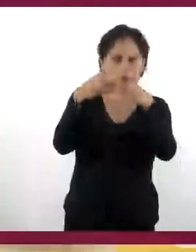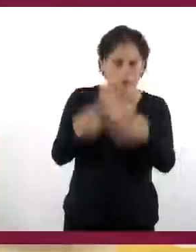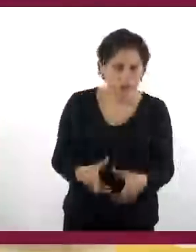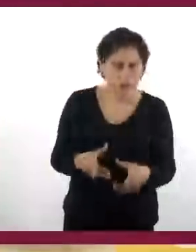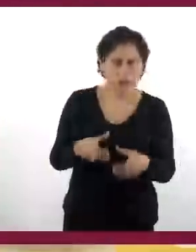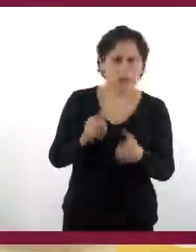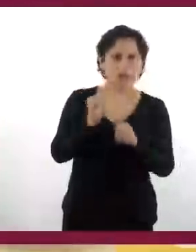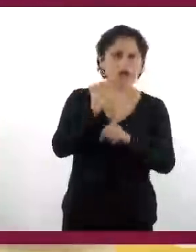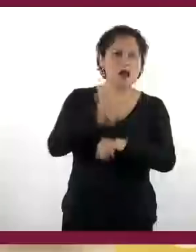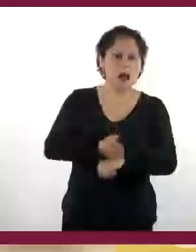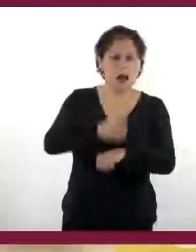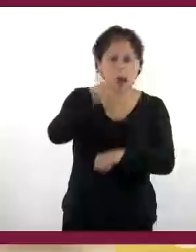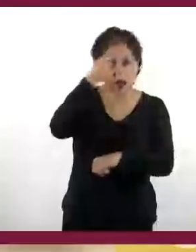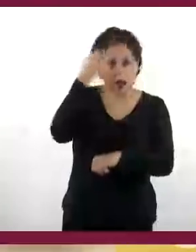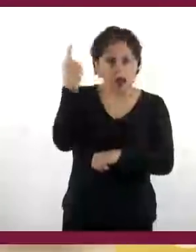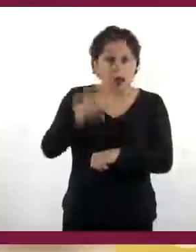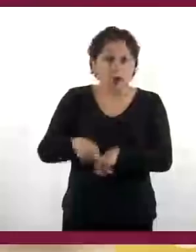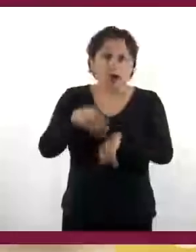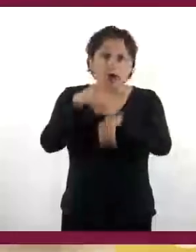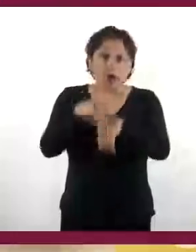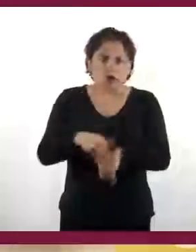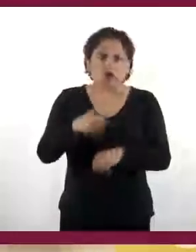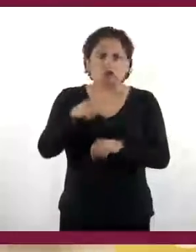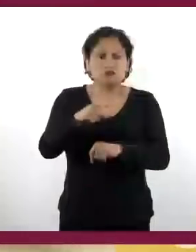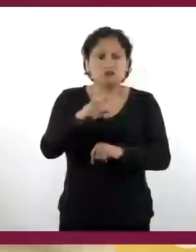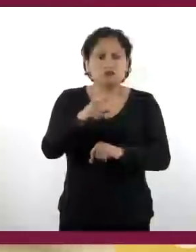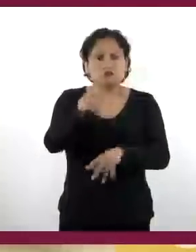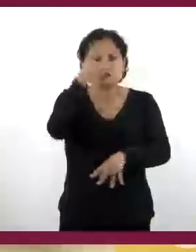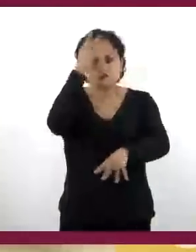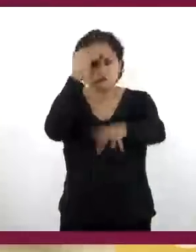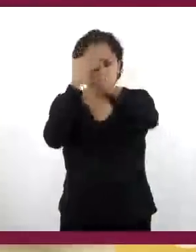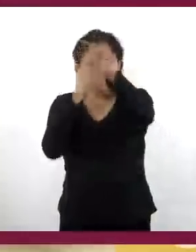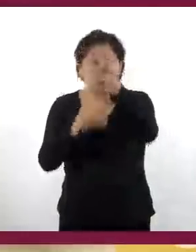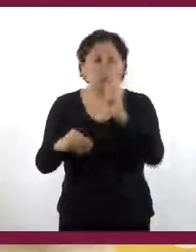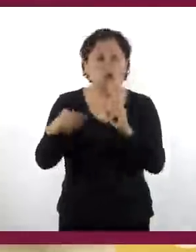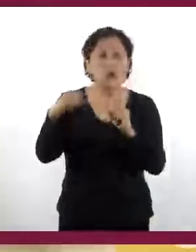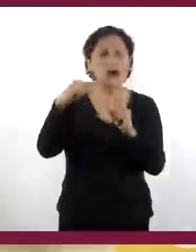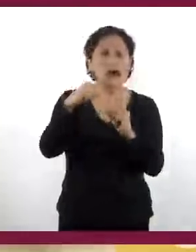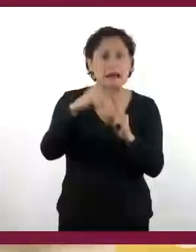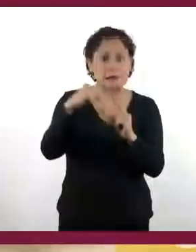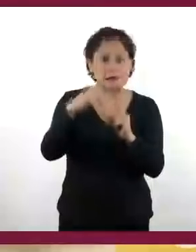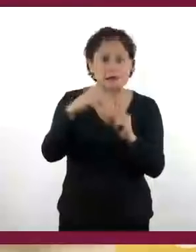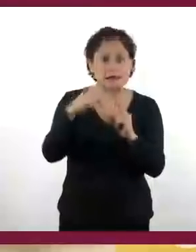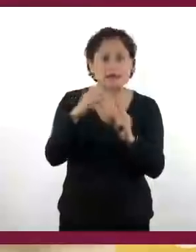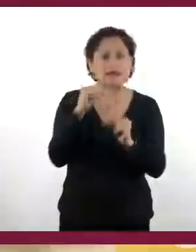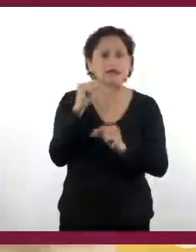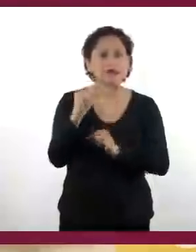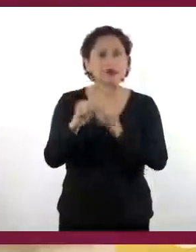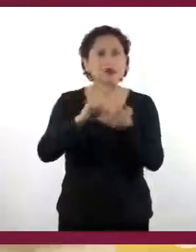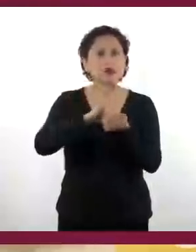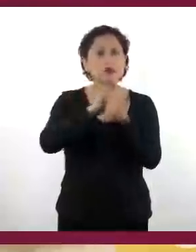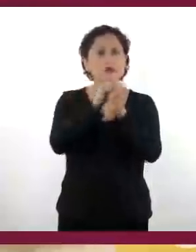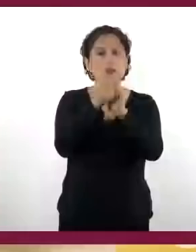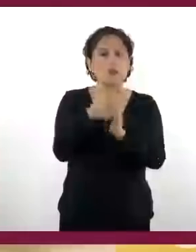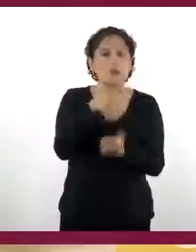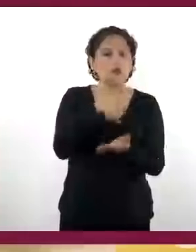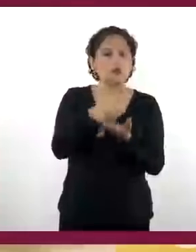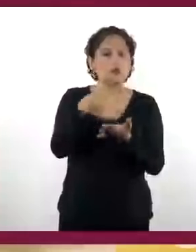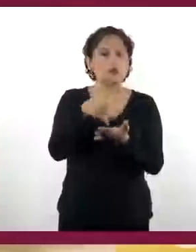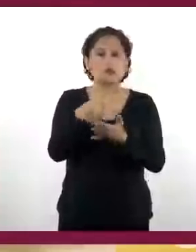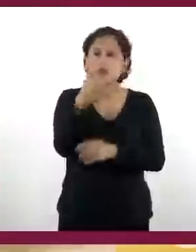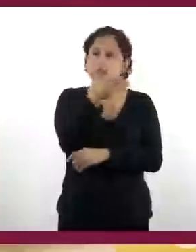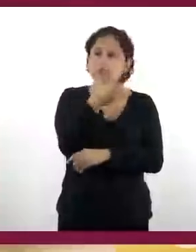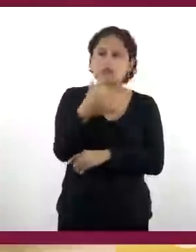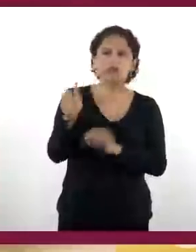manera definitiva, en torno a esta iglesia y a esta casa misional, para convertirse en agricultores, para cultivar sus propios